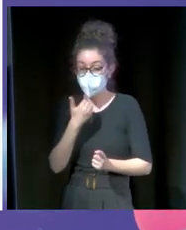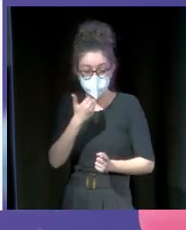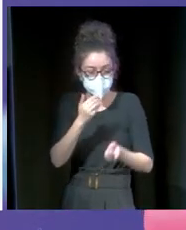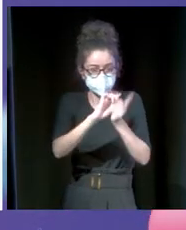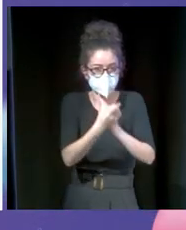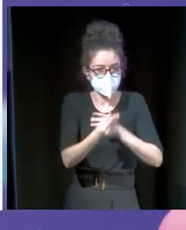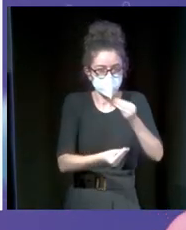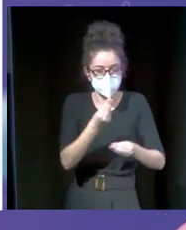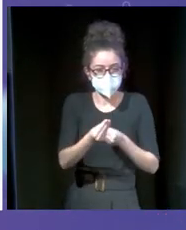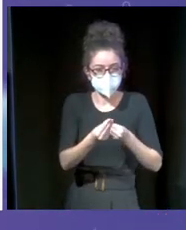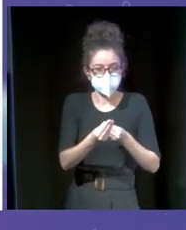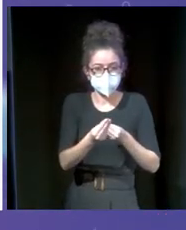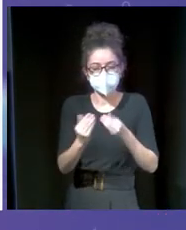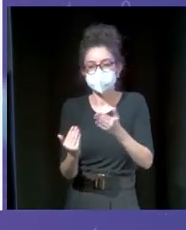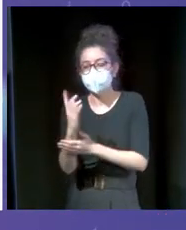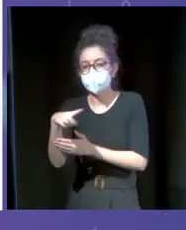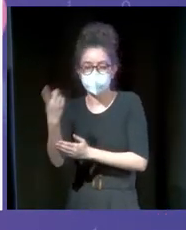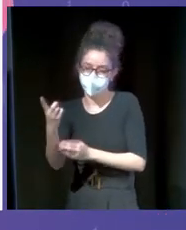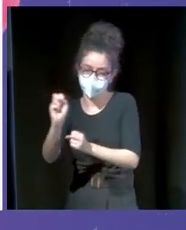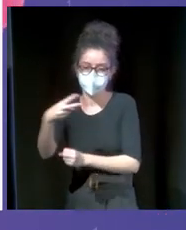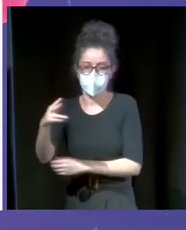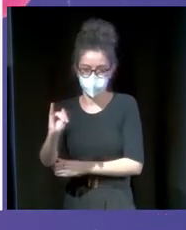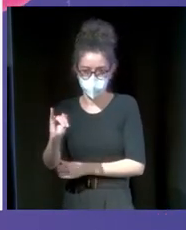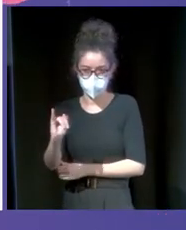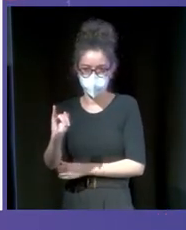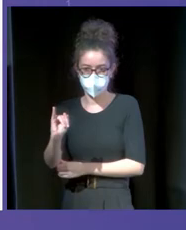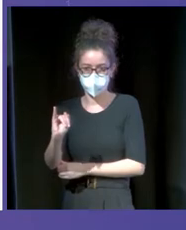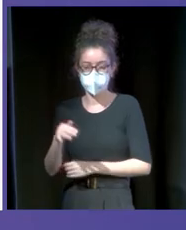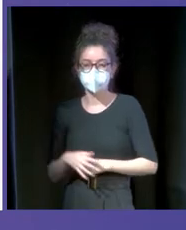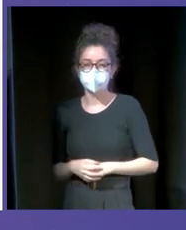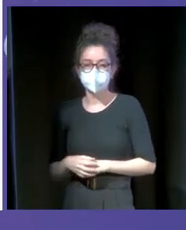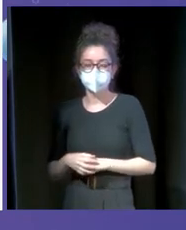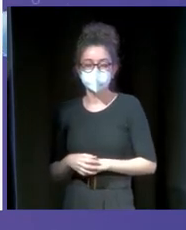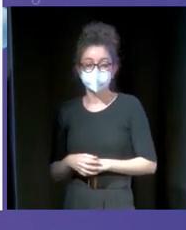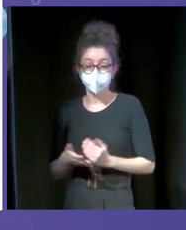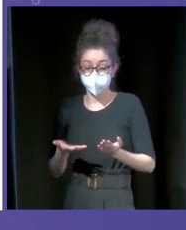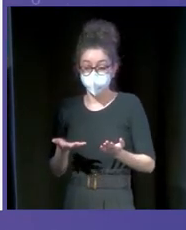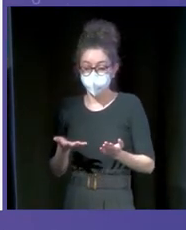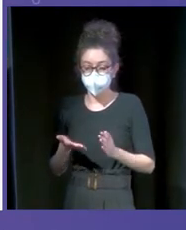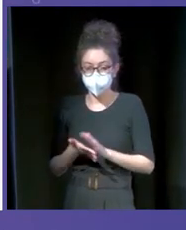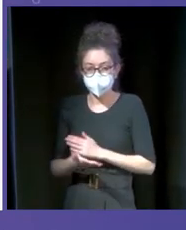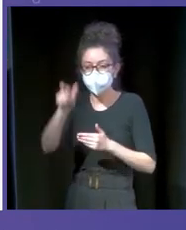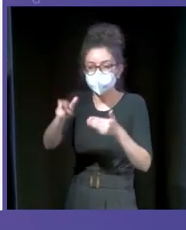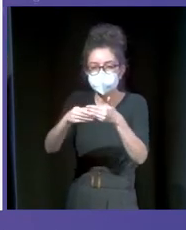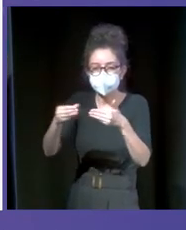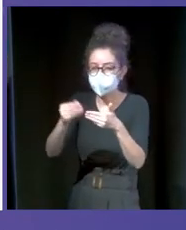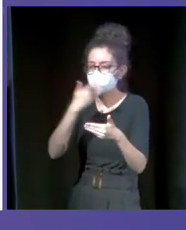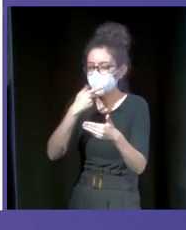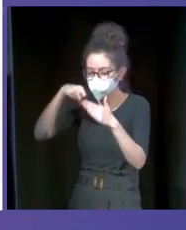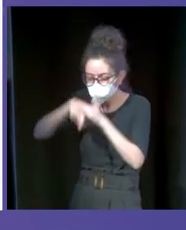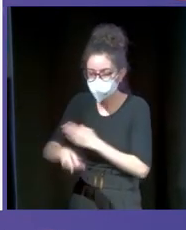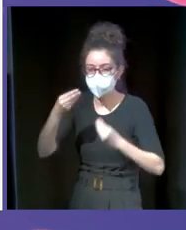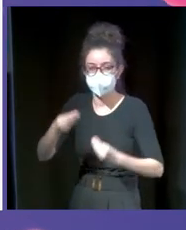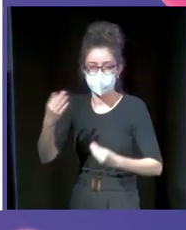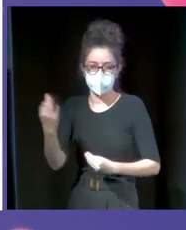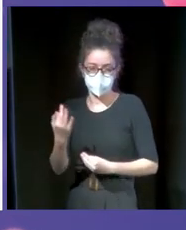al día siguiente ya se está reflejando. Por lo cual necesitamos conocer y entender en cada momento a nuestro usuario. ¿Por